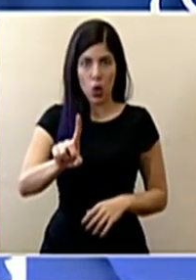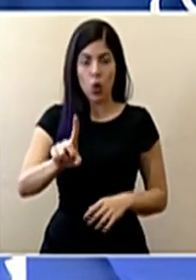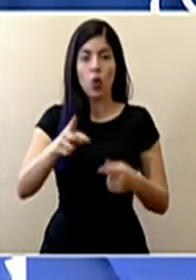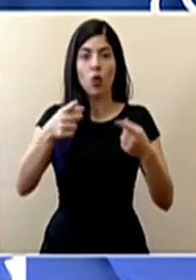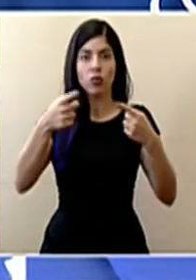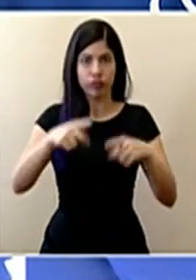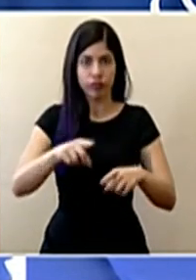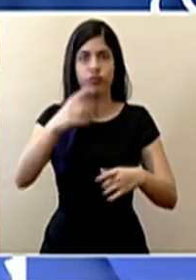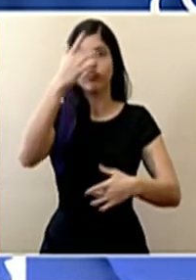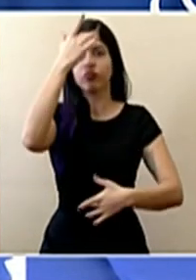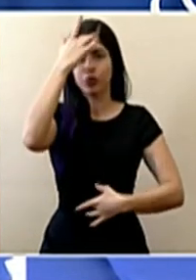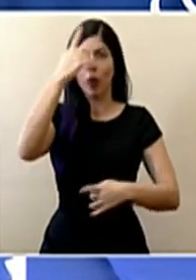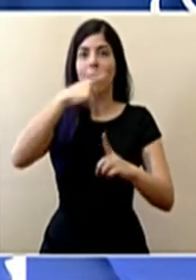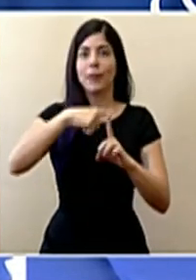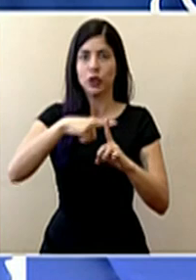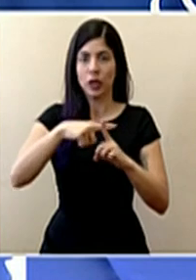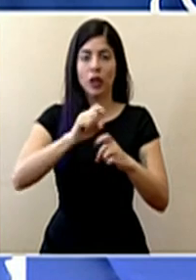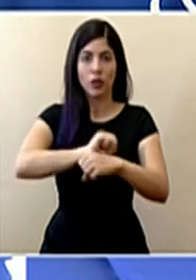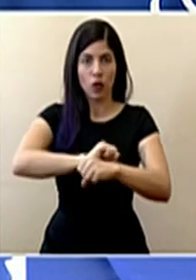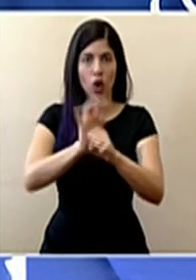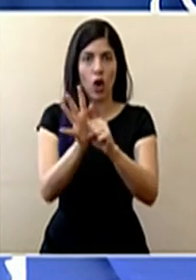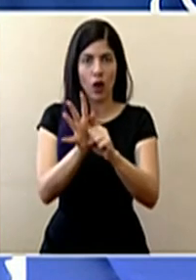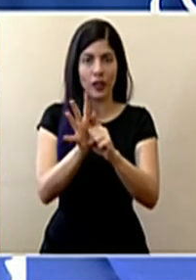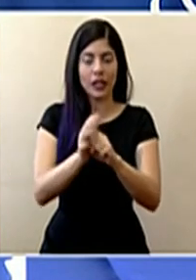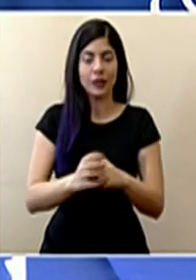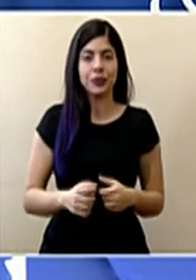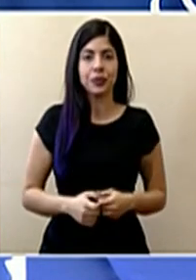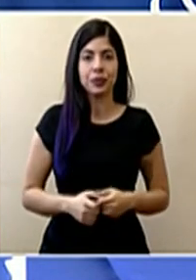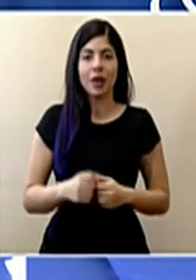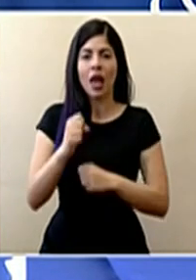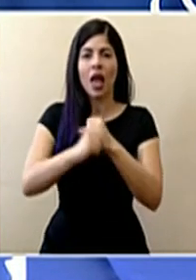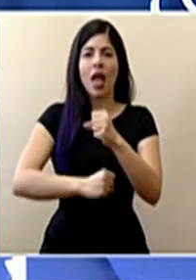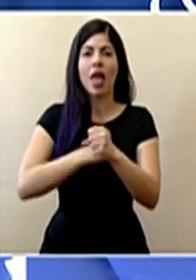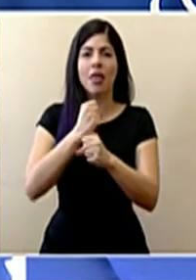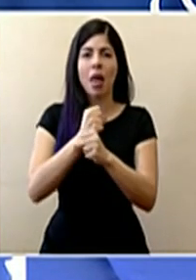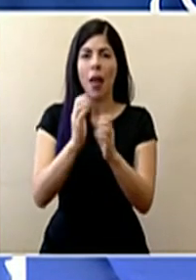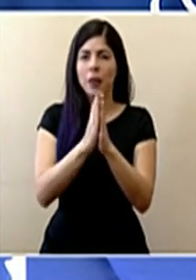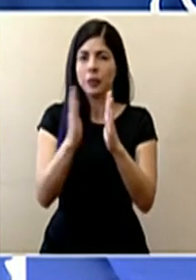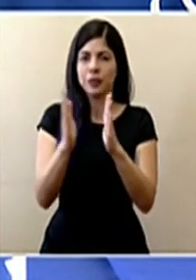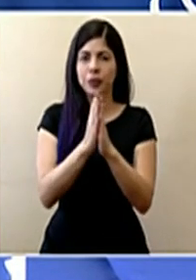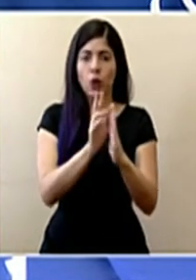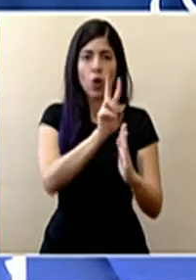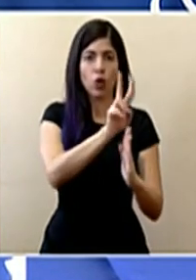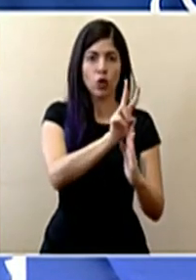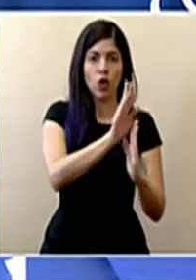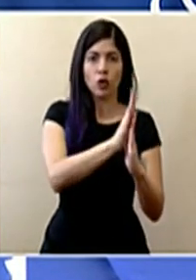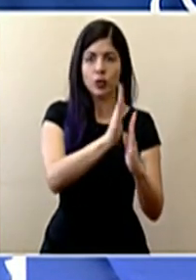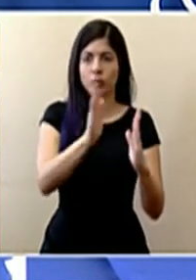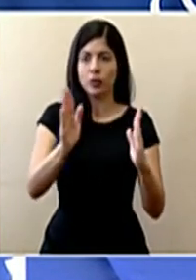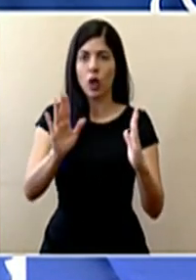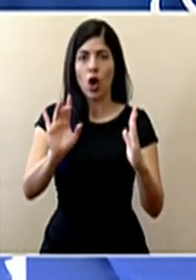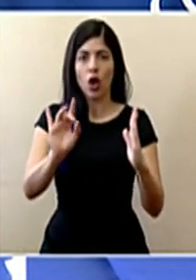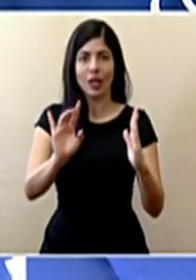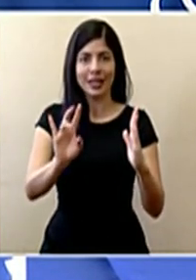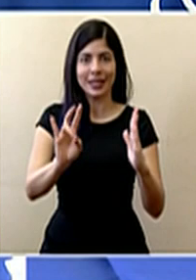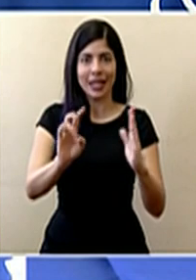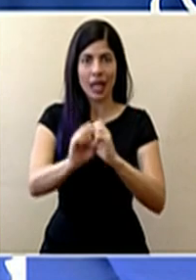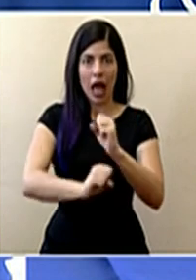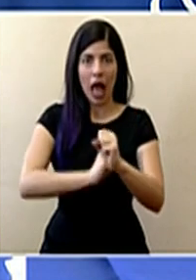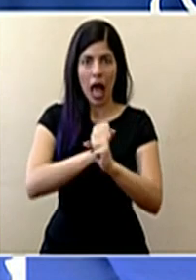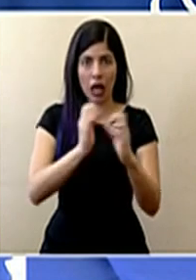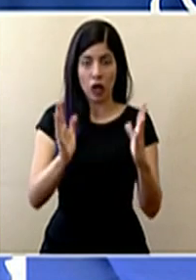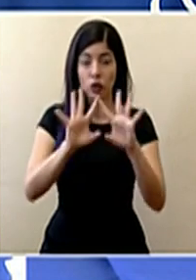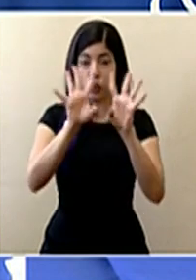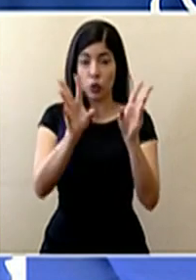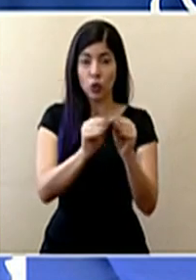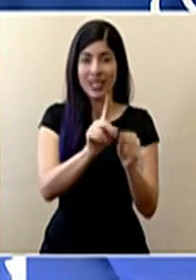positivos por COVID-19 en un rango que va entre los 2 a los 87 años. Son